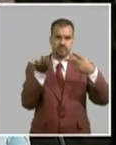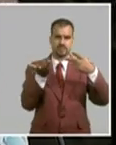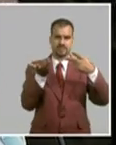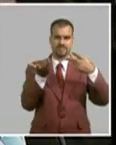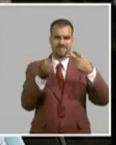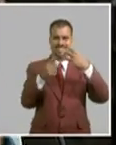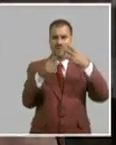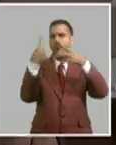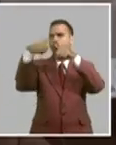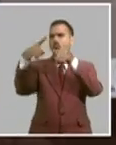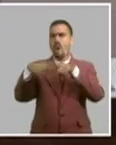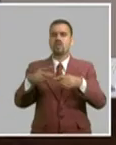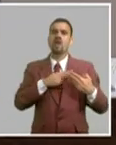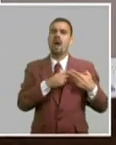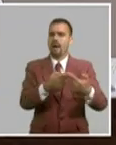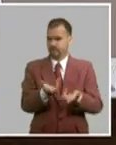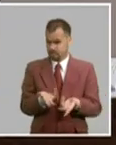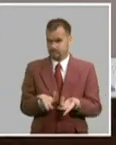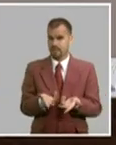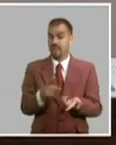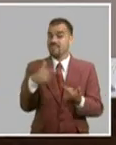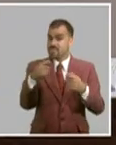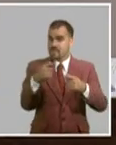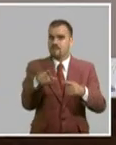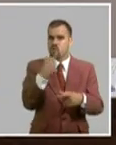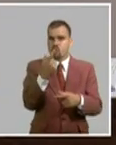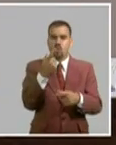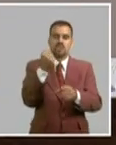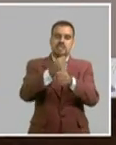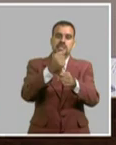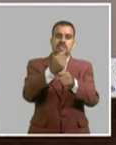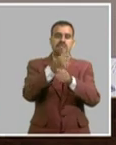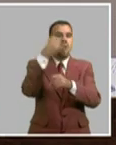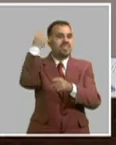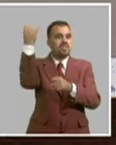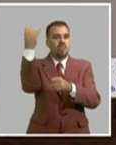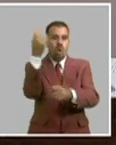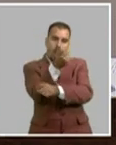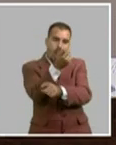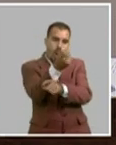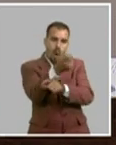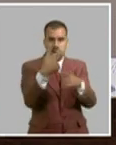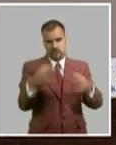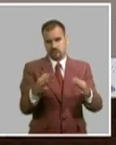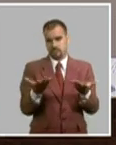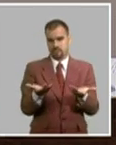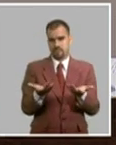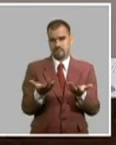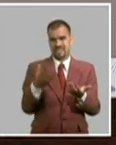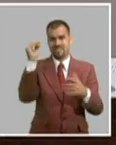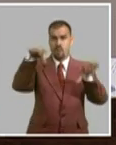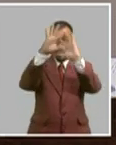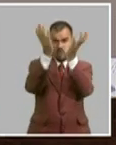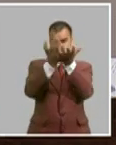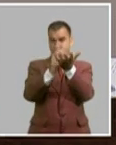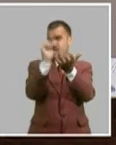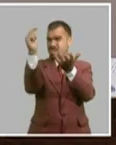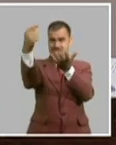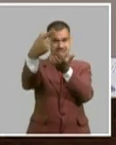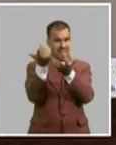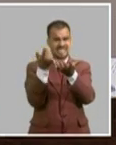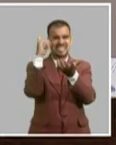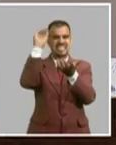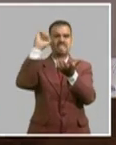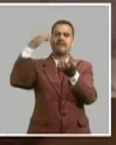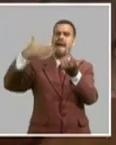utilizarlo en el trabajo político y lógico. Porque en el mundo es un problema para cualquier organización política la ética de sus dirigentes.